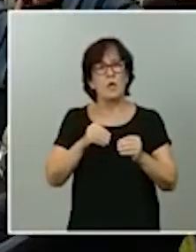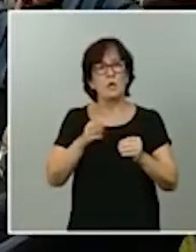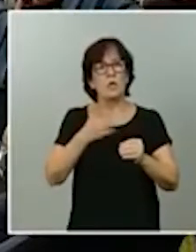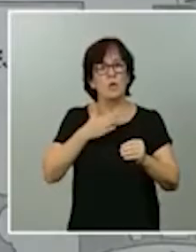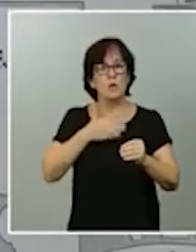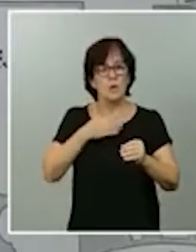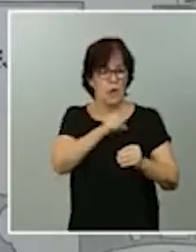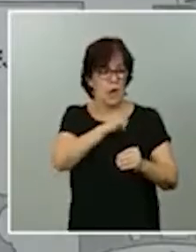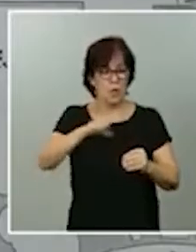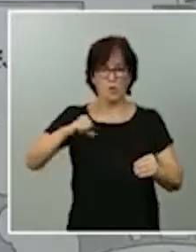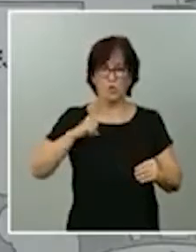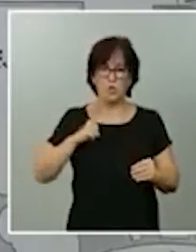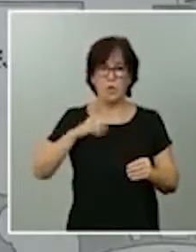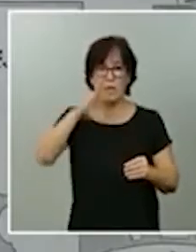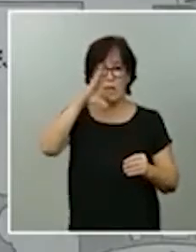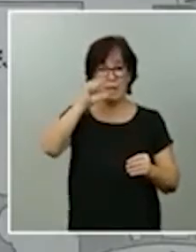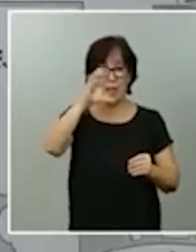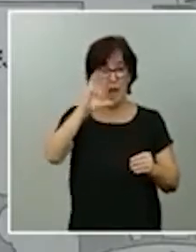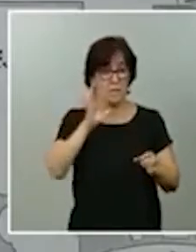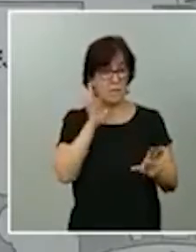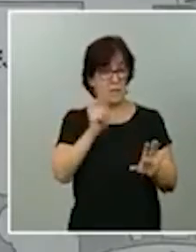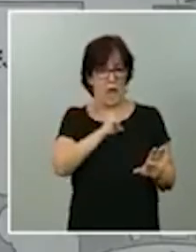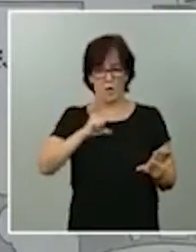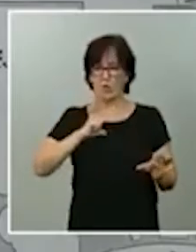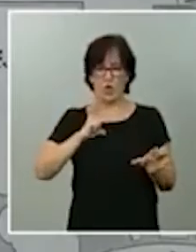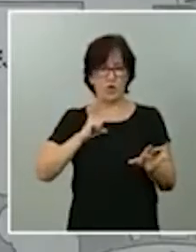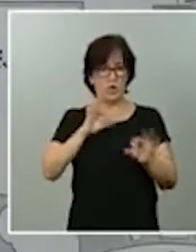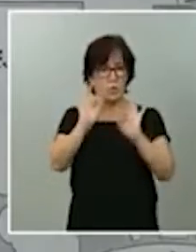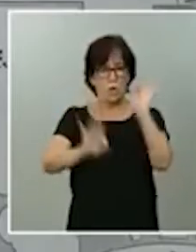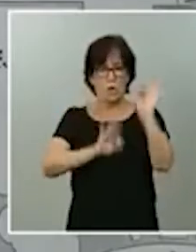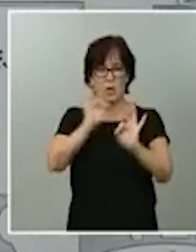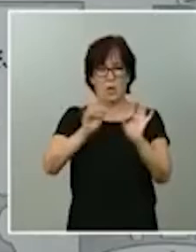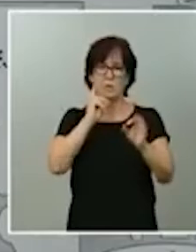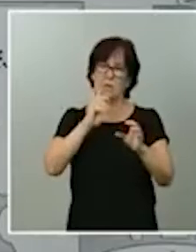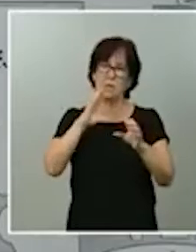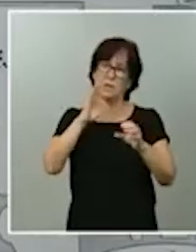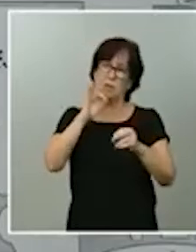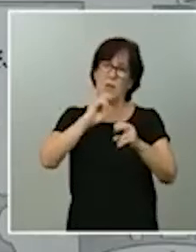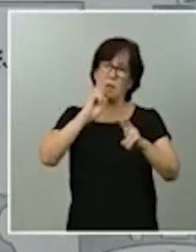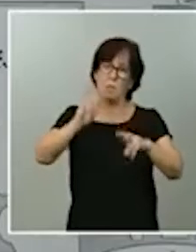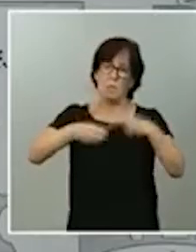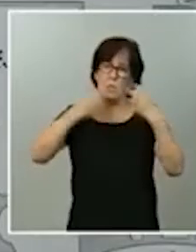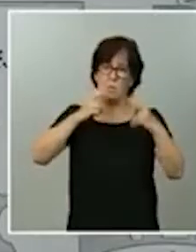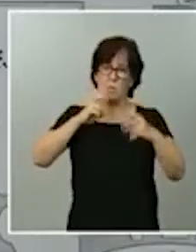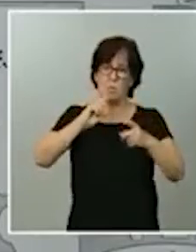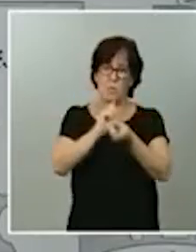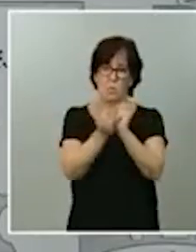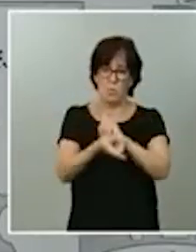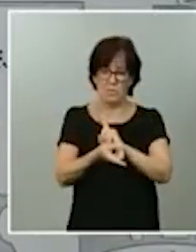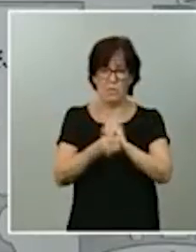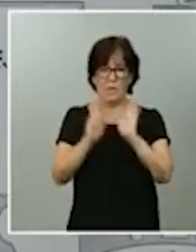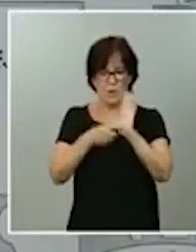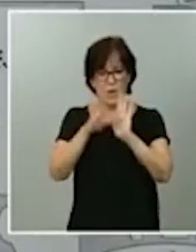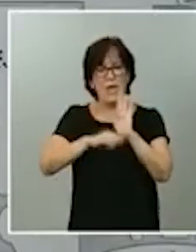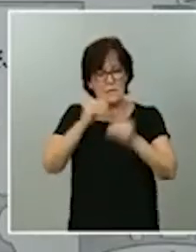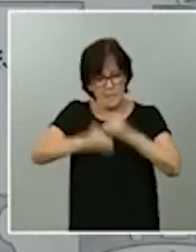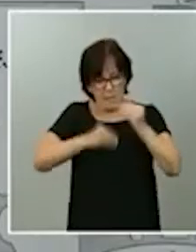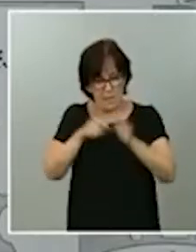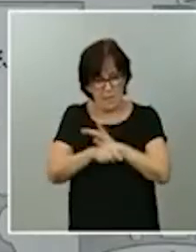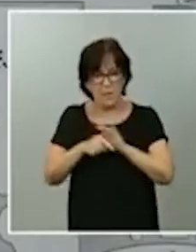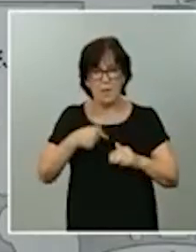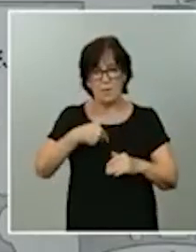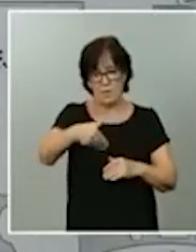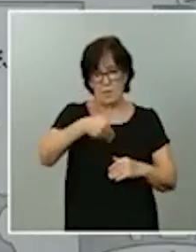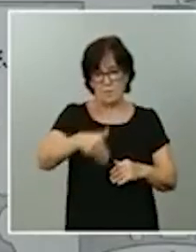CAES que ahora mismo exige una modificación legal y se va a abordar por parte del Gobierno en los próximos tiempos.